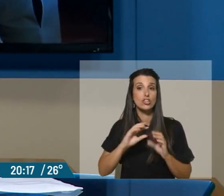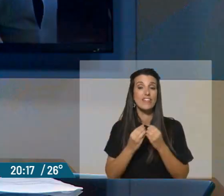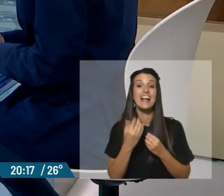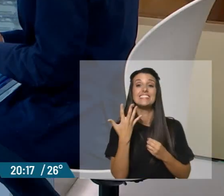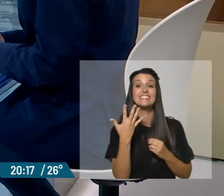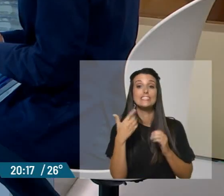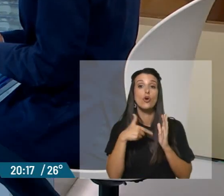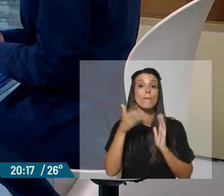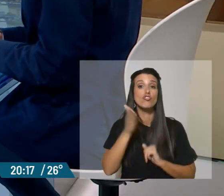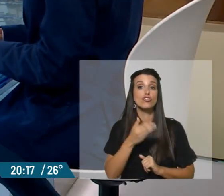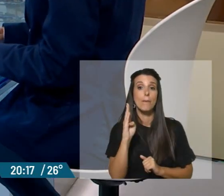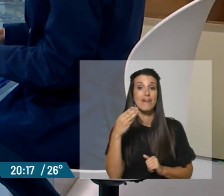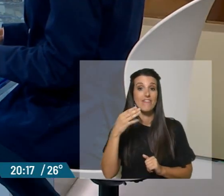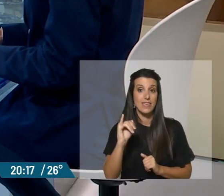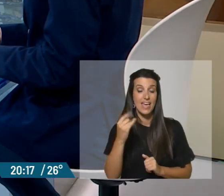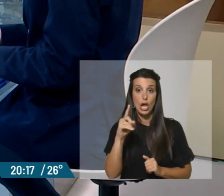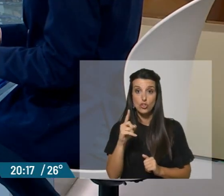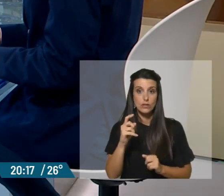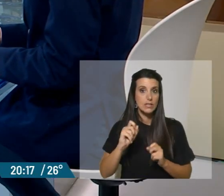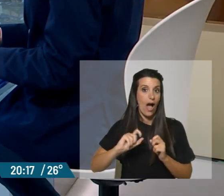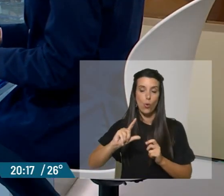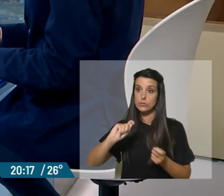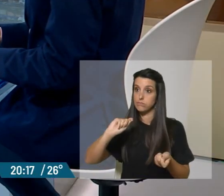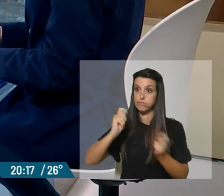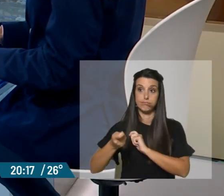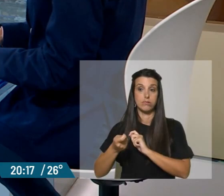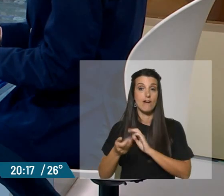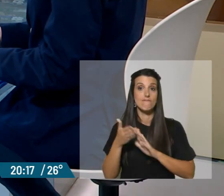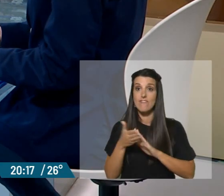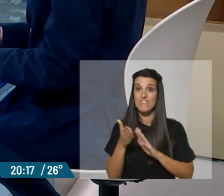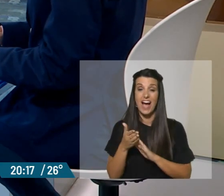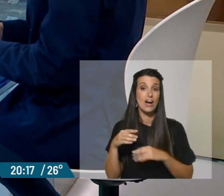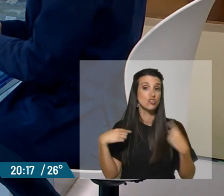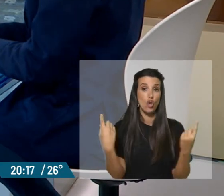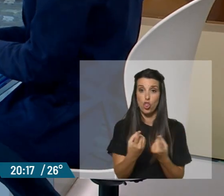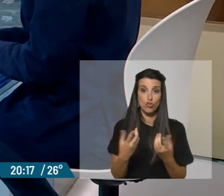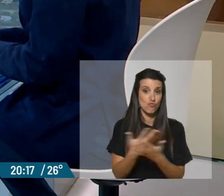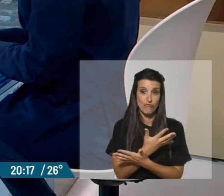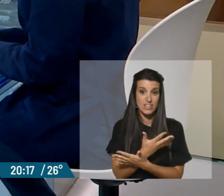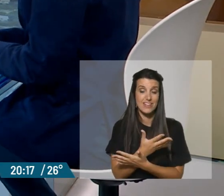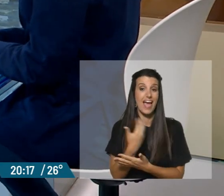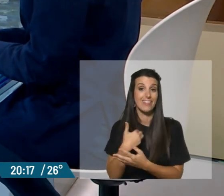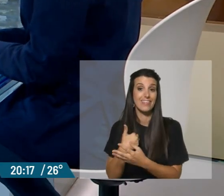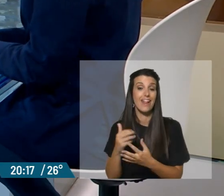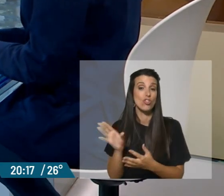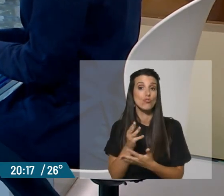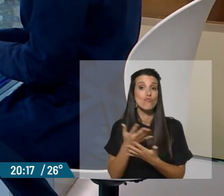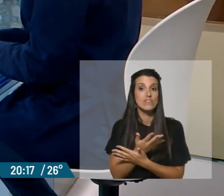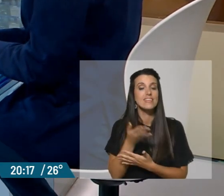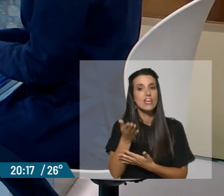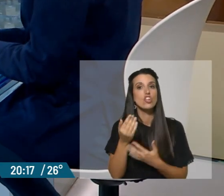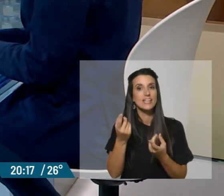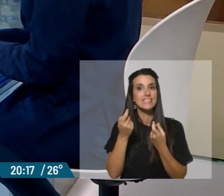Así que un profundo ajuste, un ajuste que se va a sentir en todo lo que mencionabas hace un ratito, y esto